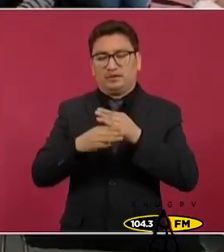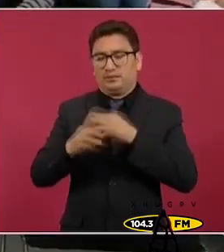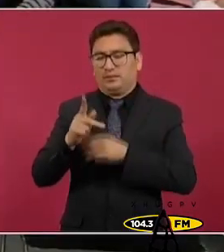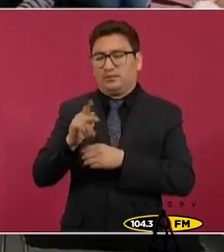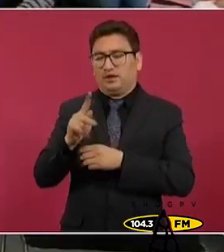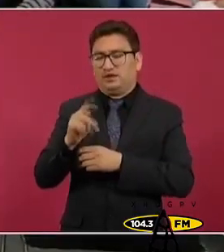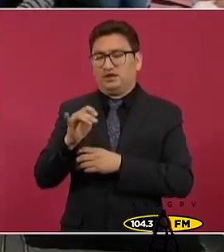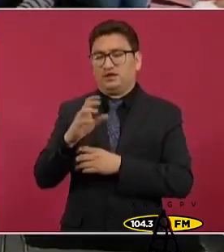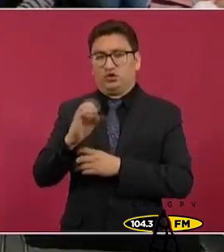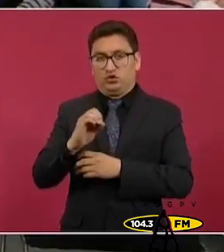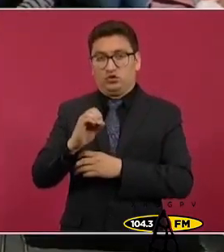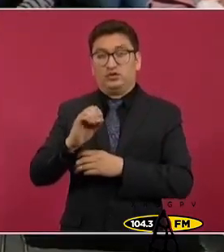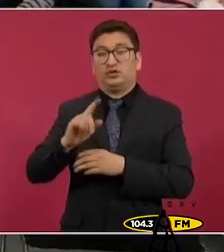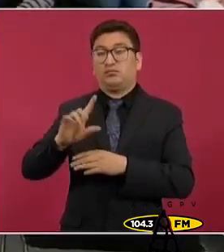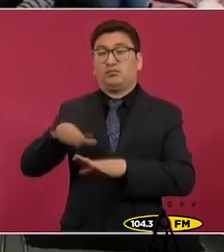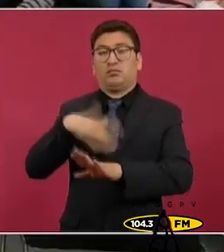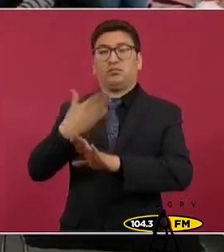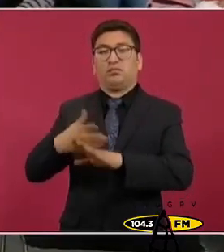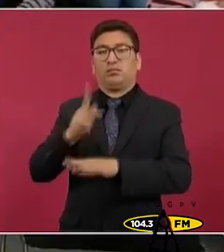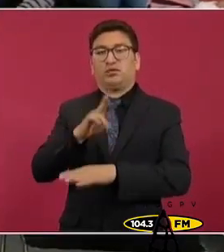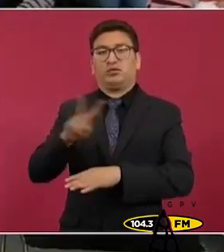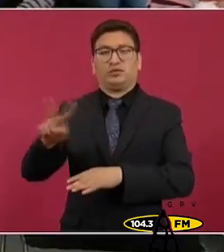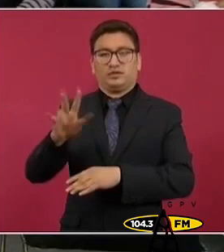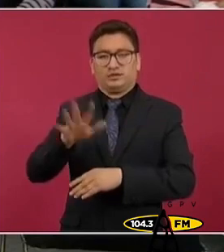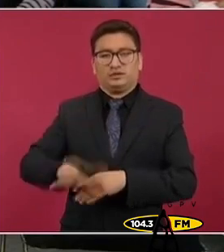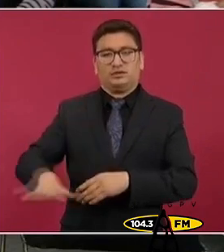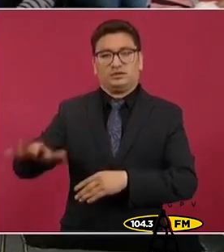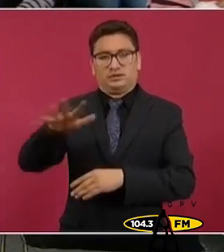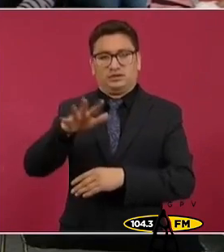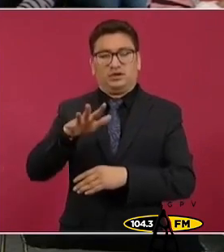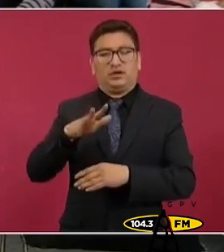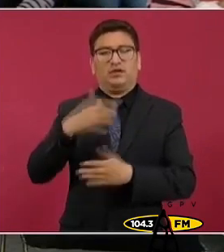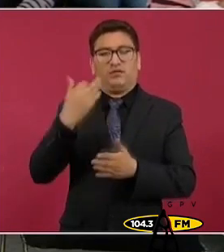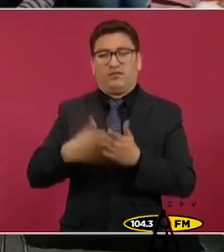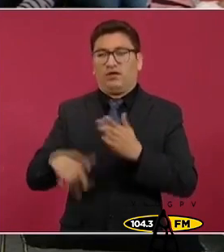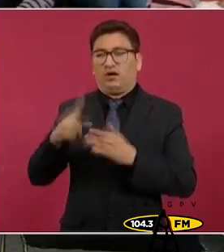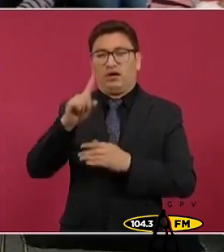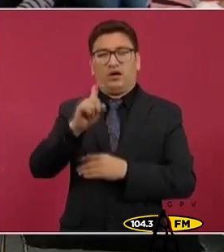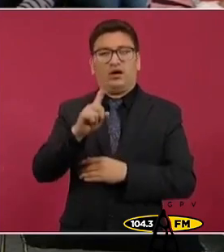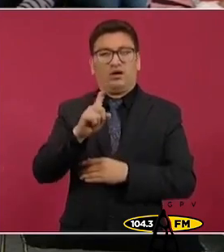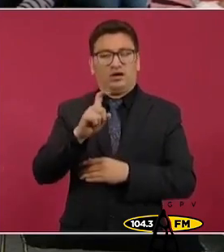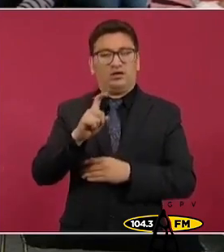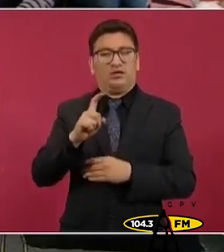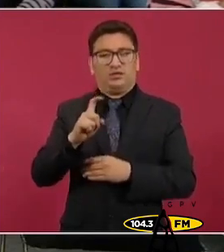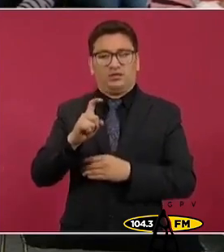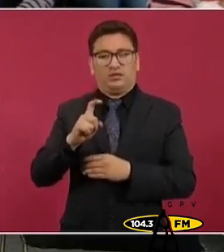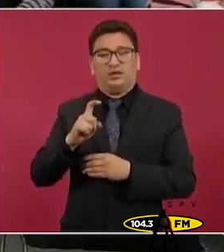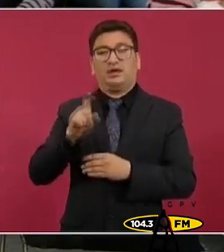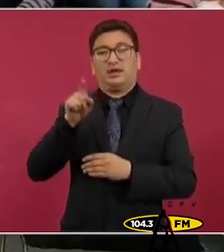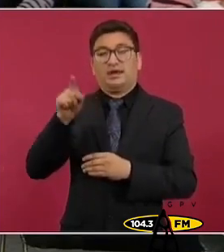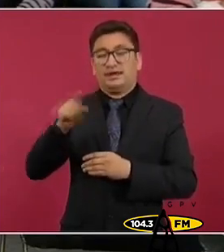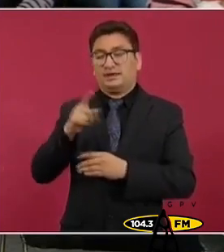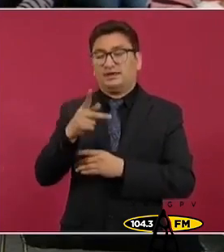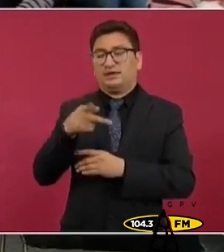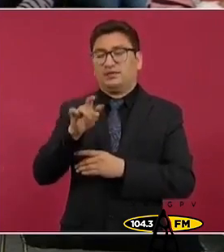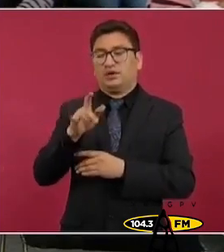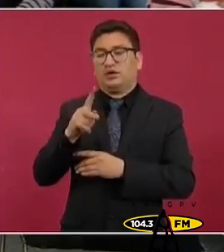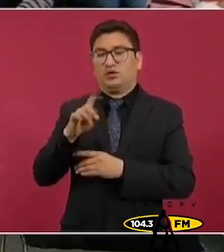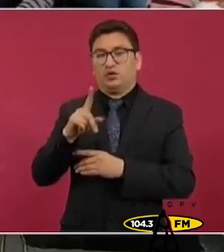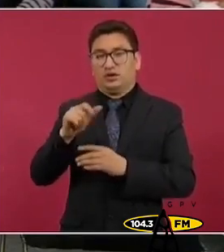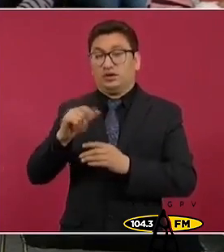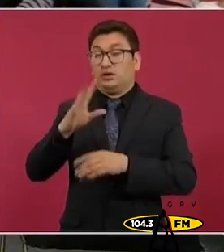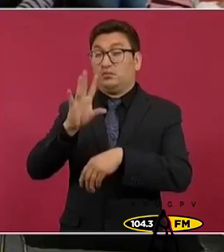entre otros fallidos proyectos, han puesto en peligro las pensiones de los trabajadores del Estado y la existencia del propio organismo